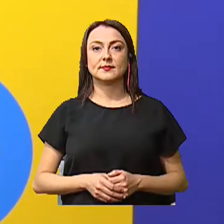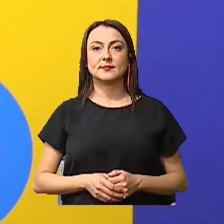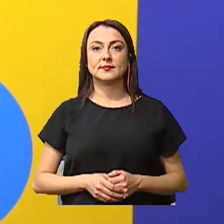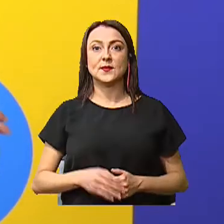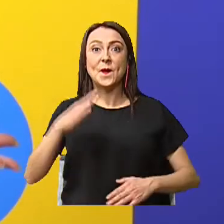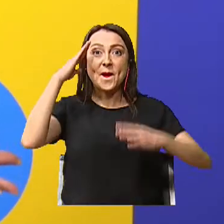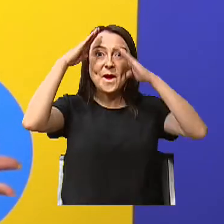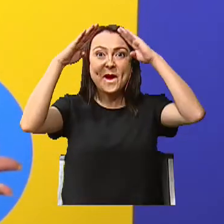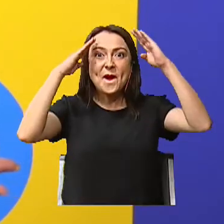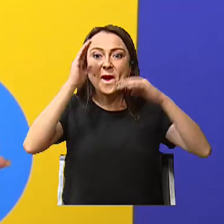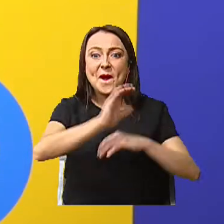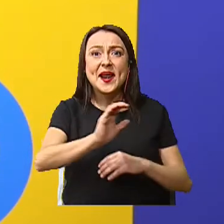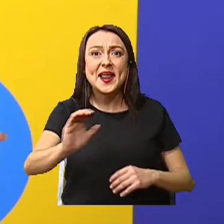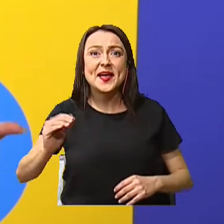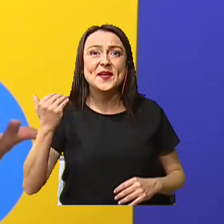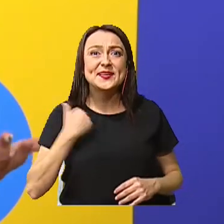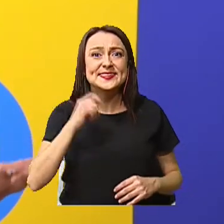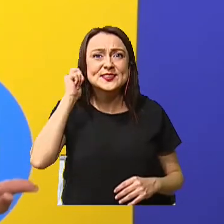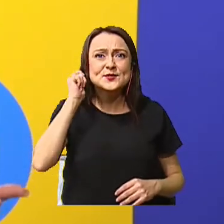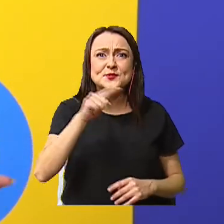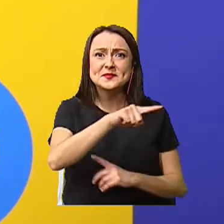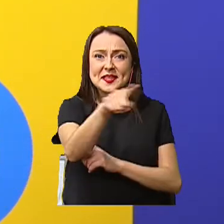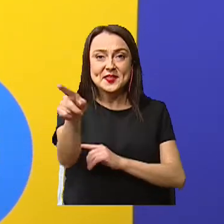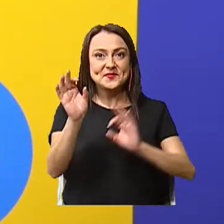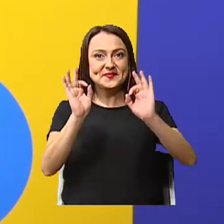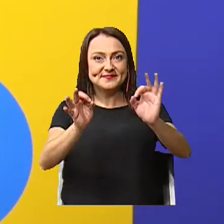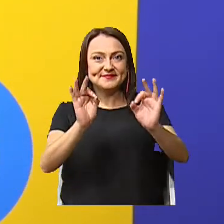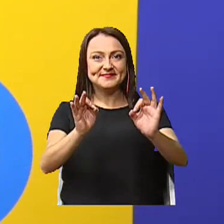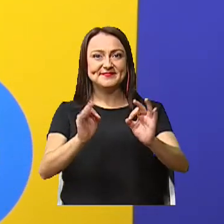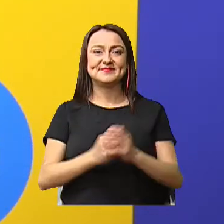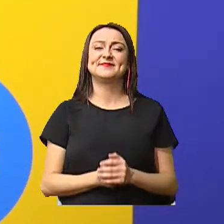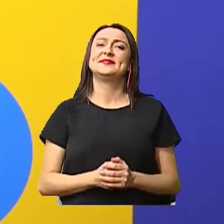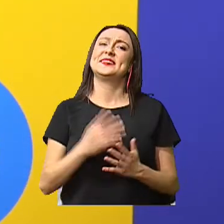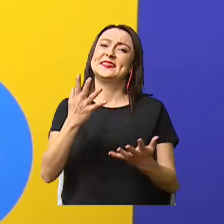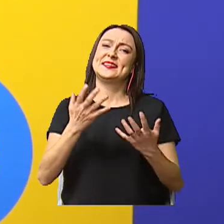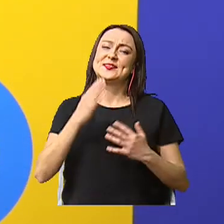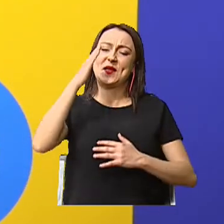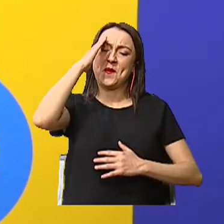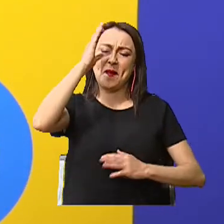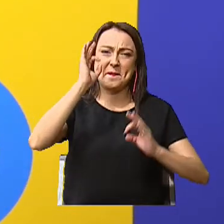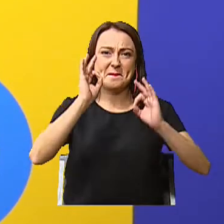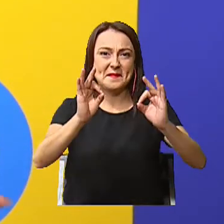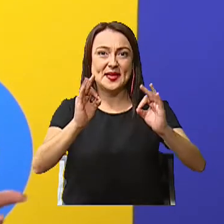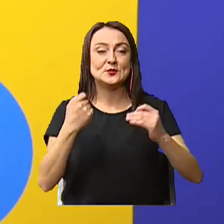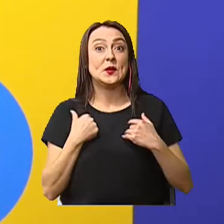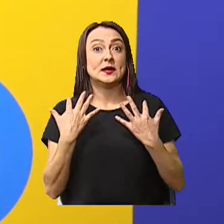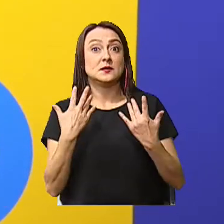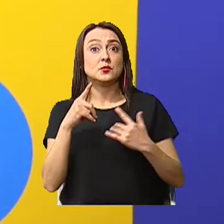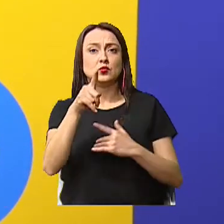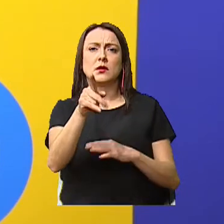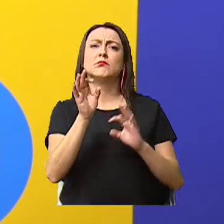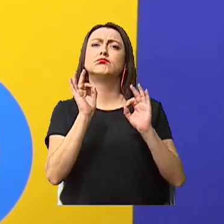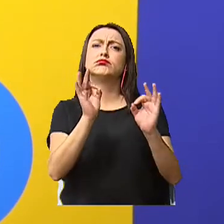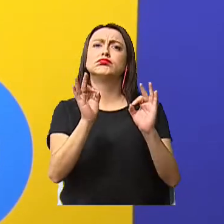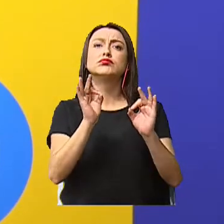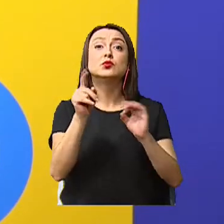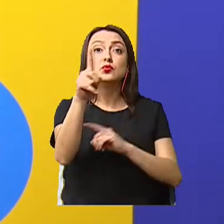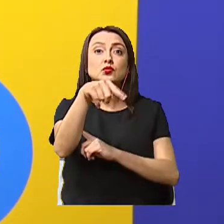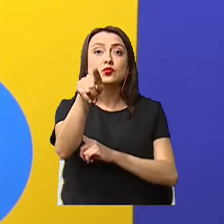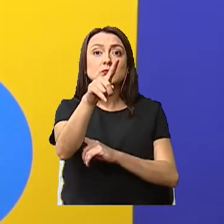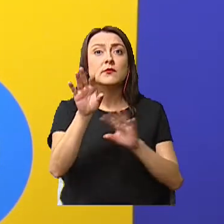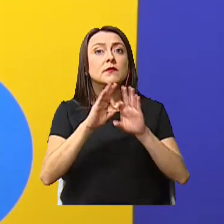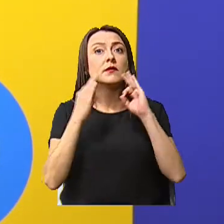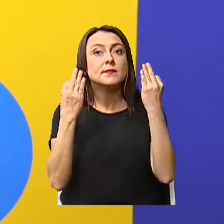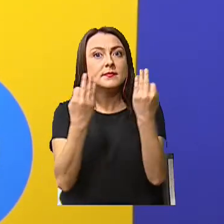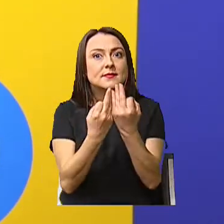Hola niños y niñas, ¿cómo están? Un placer saludarlos. Espero que se encuentren muy bien ustedes y sus